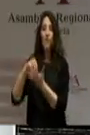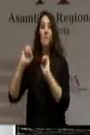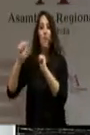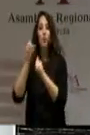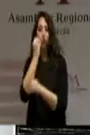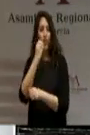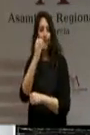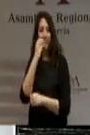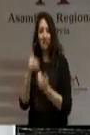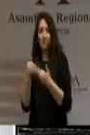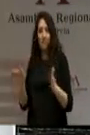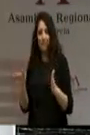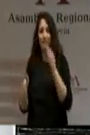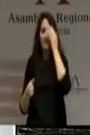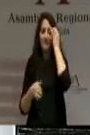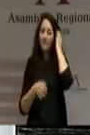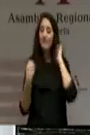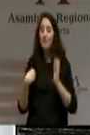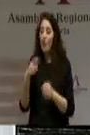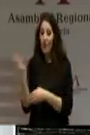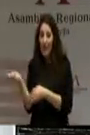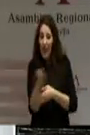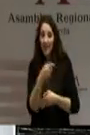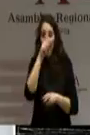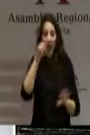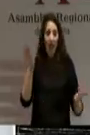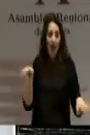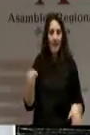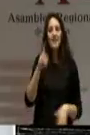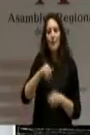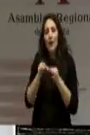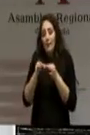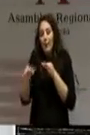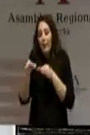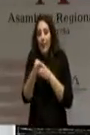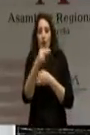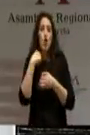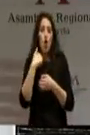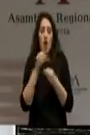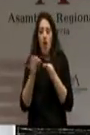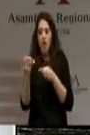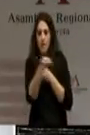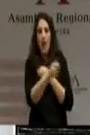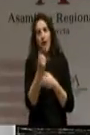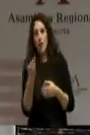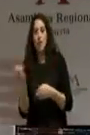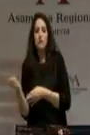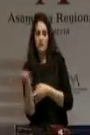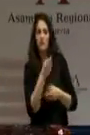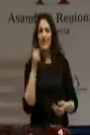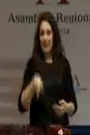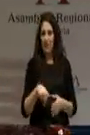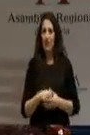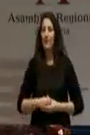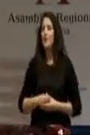socialista, que suministra agua a los regantes de Águilas y algunas pedanías de Lorca. Y, además, tengo